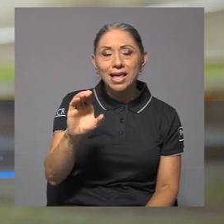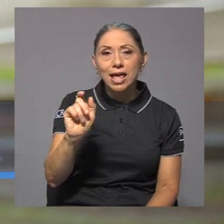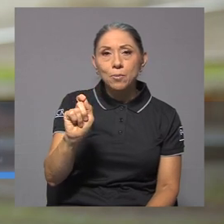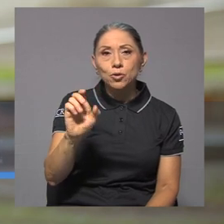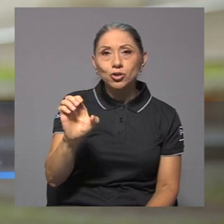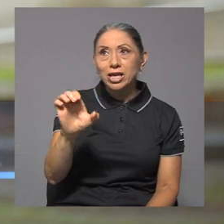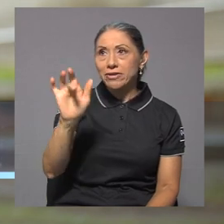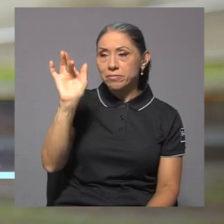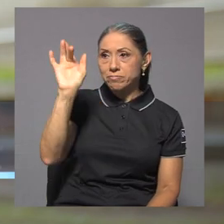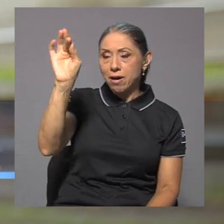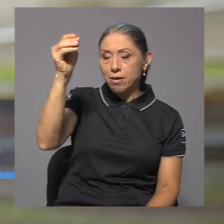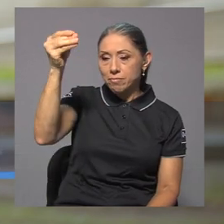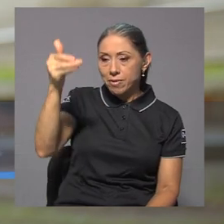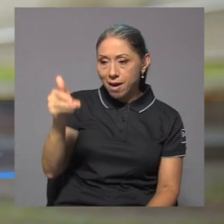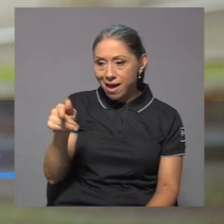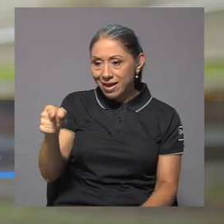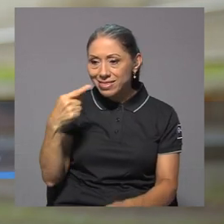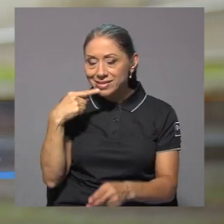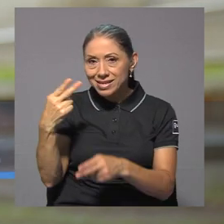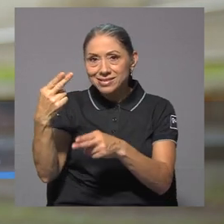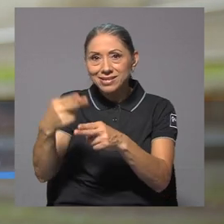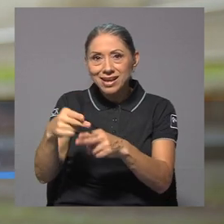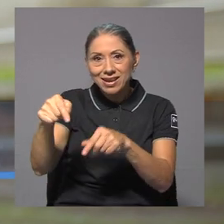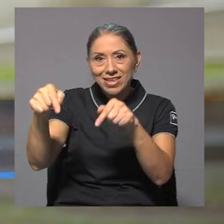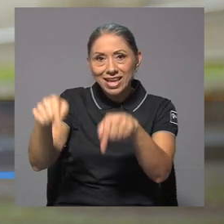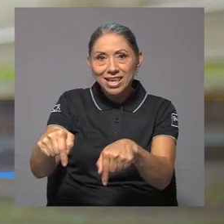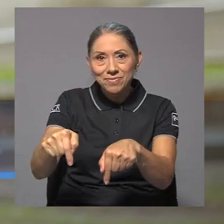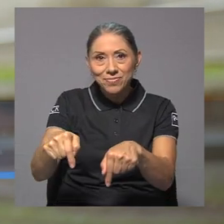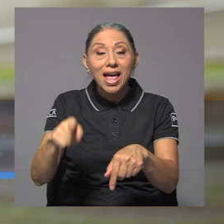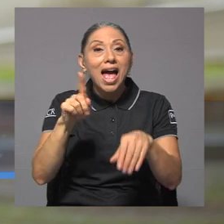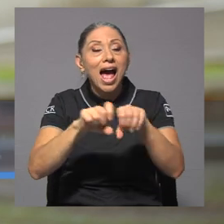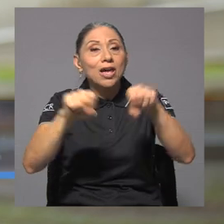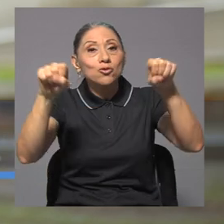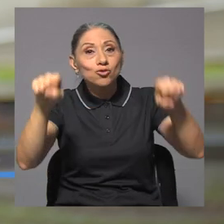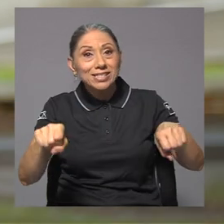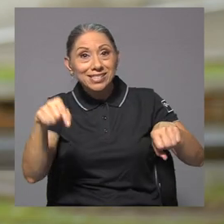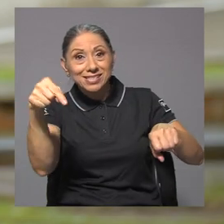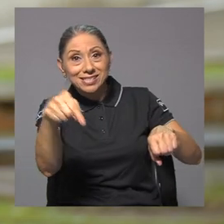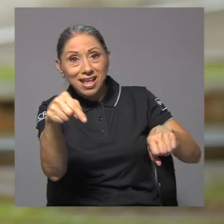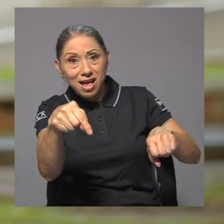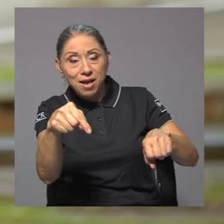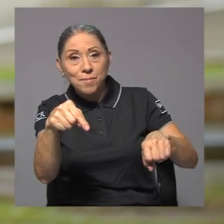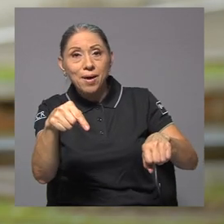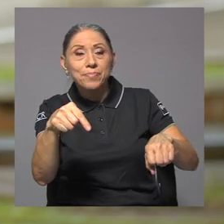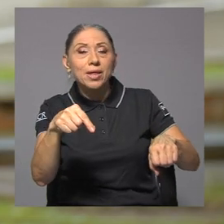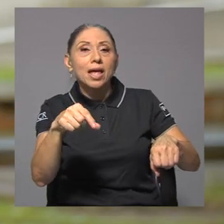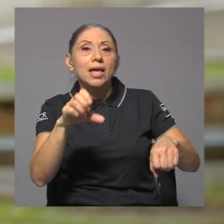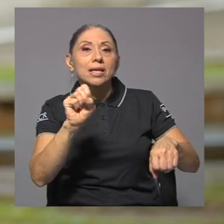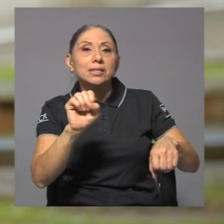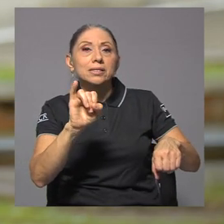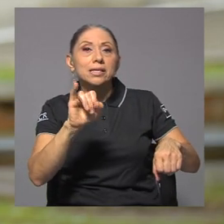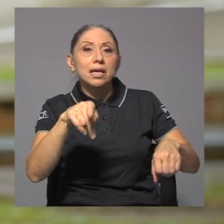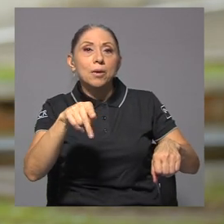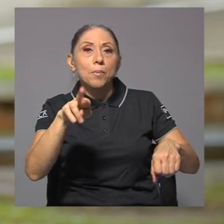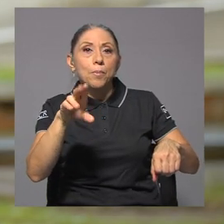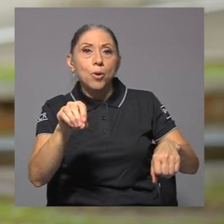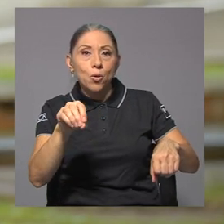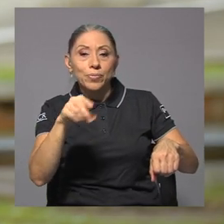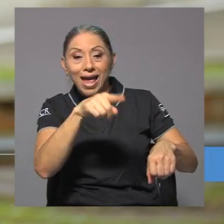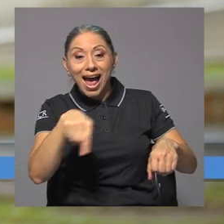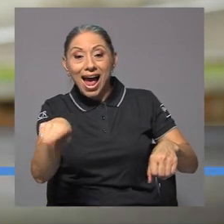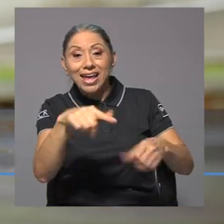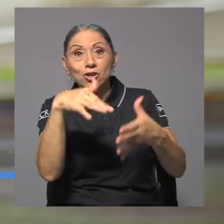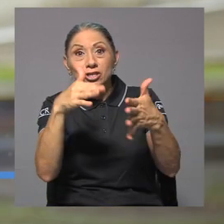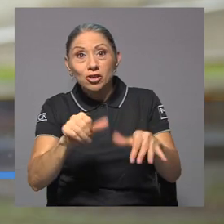pestañita que dice inscríbete aquí, tenemos un sistema que es el CIPROP donde los estudiantes pueden activarse como